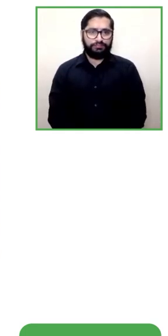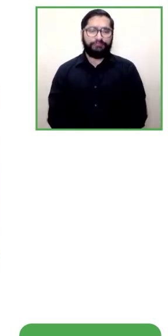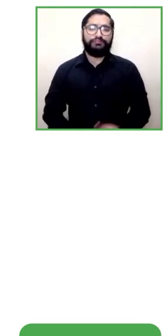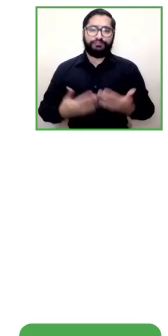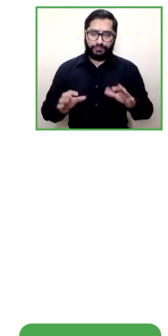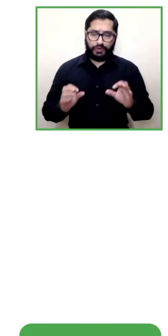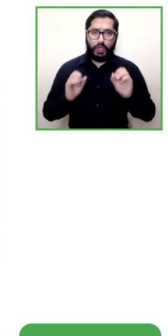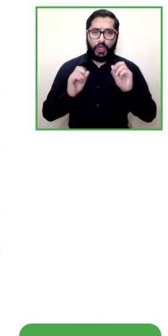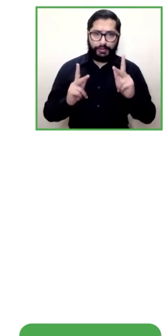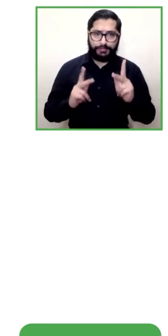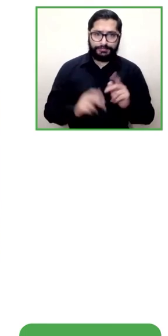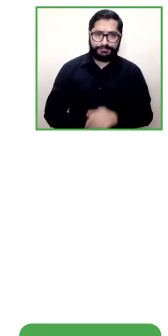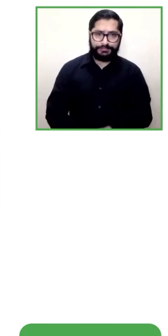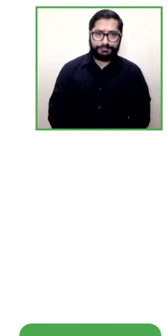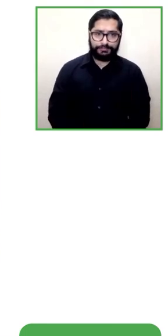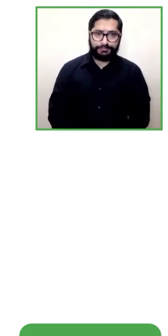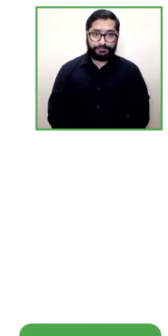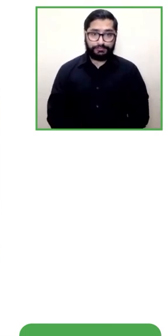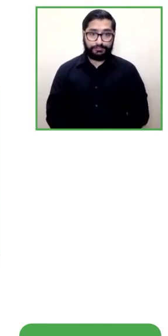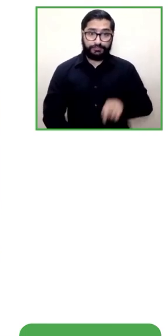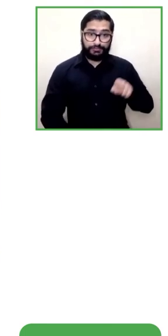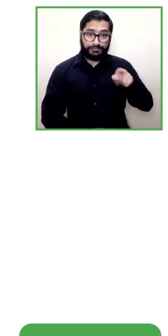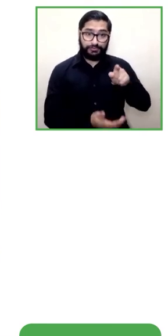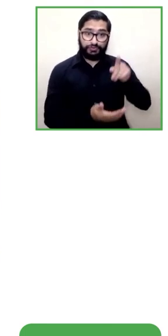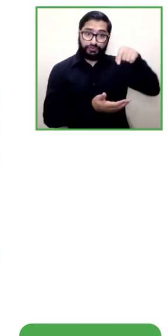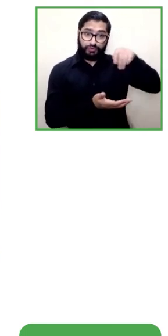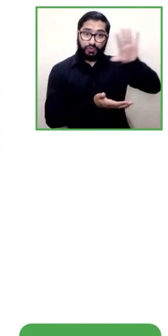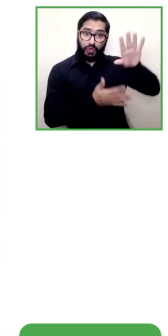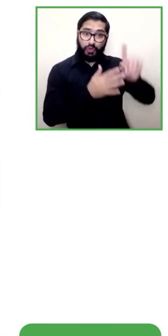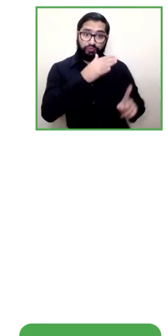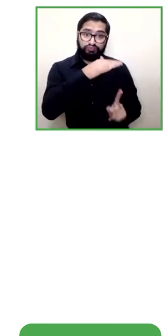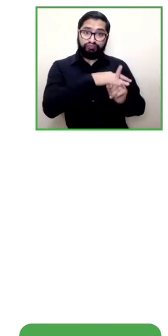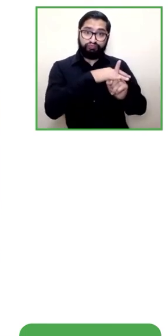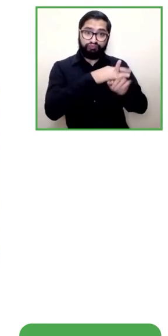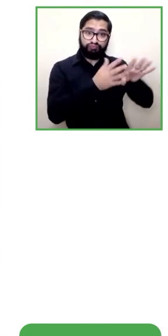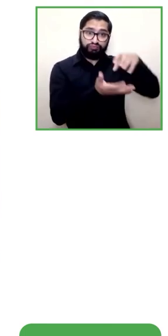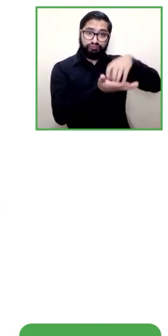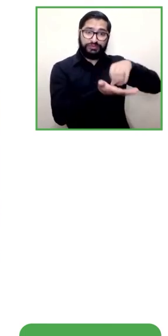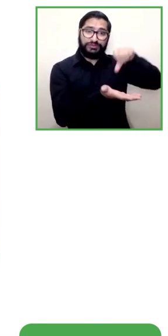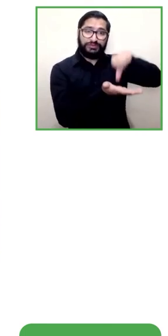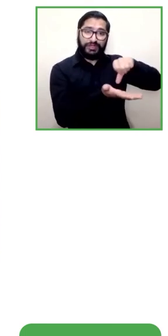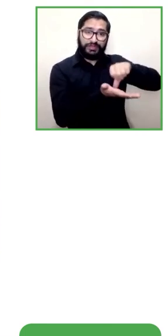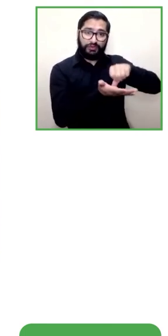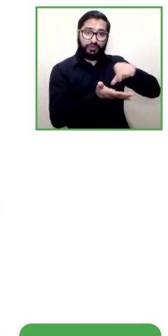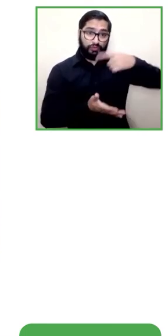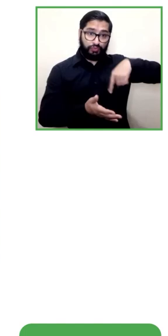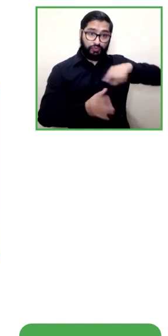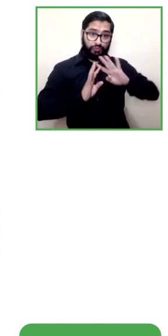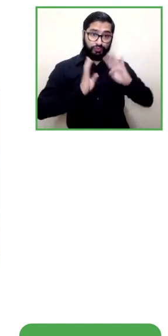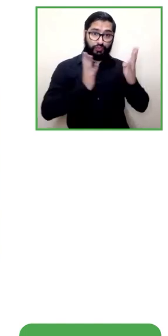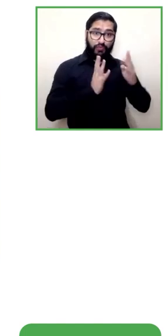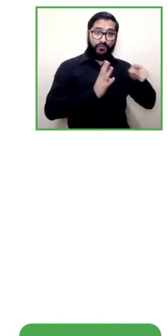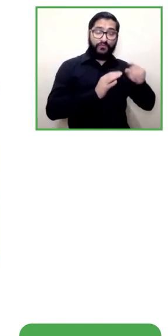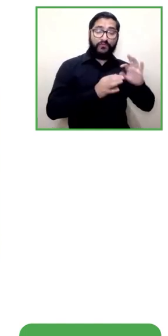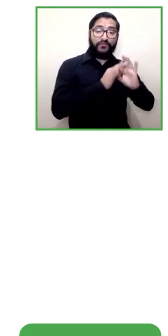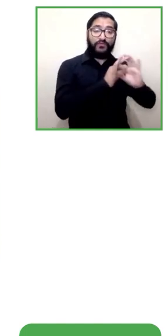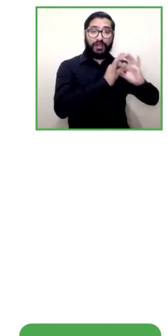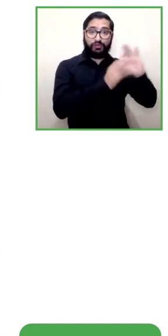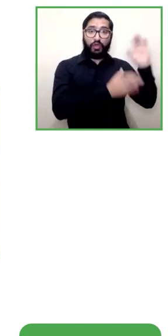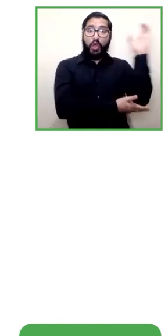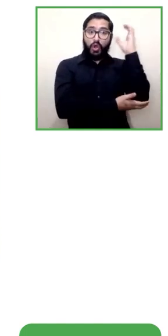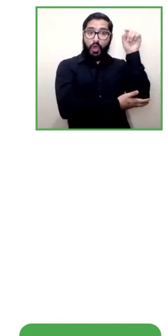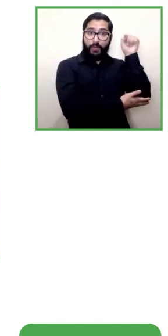cuando inicia el centro de relevo lo que nosotros desde FENASCOL para poder implementar este centro de relevo fue porque